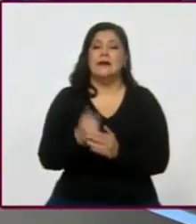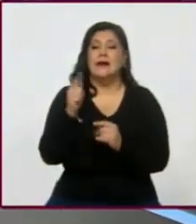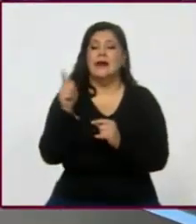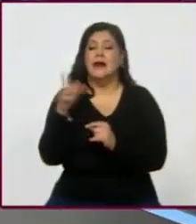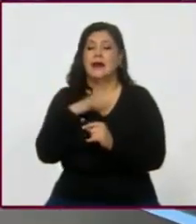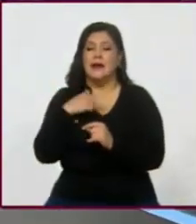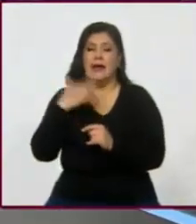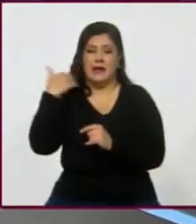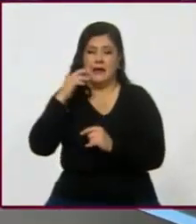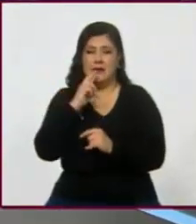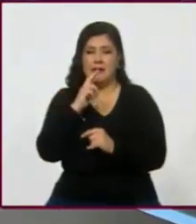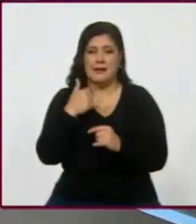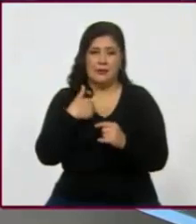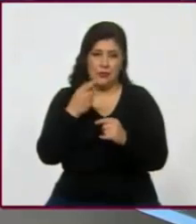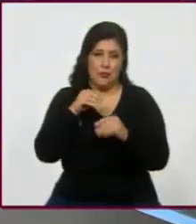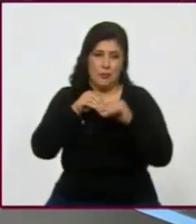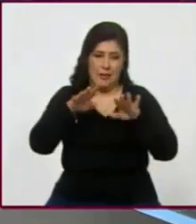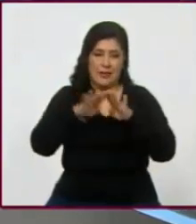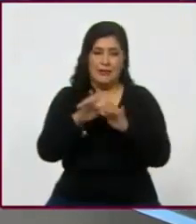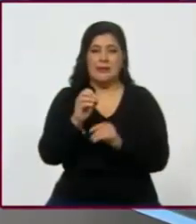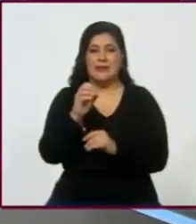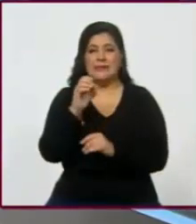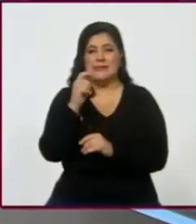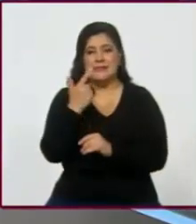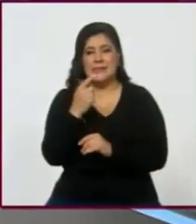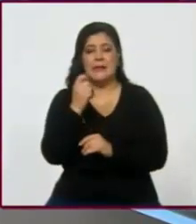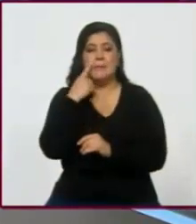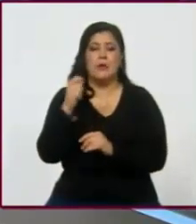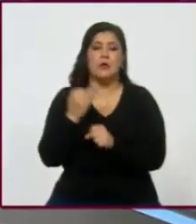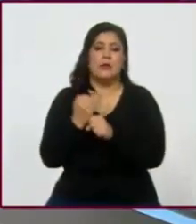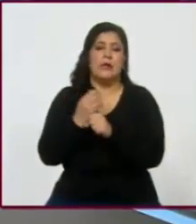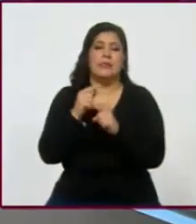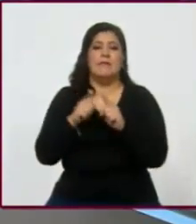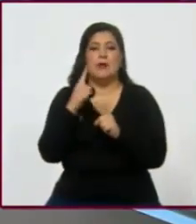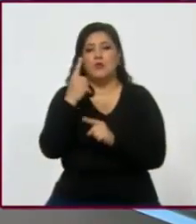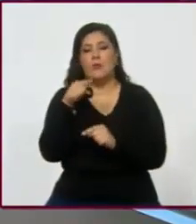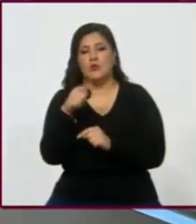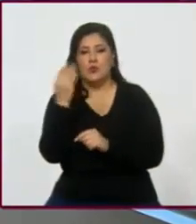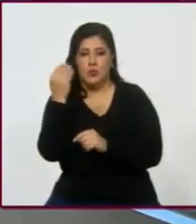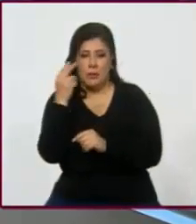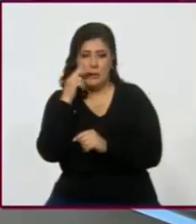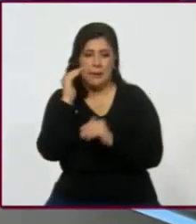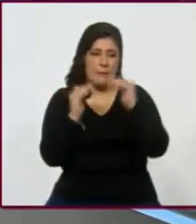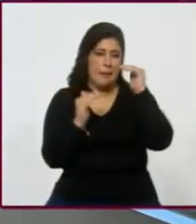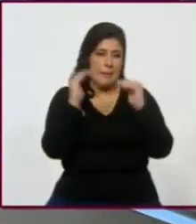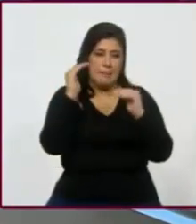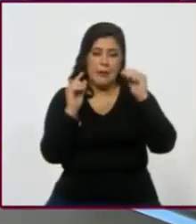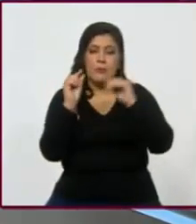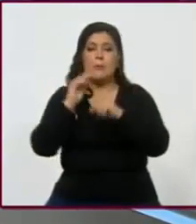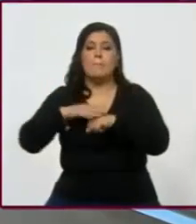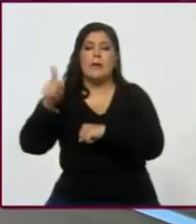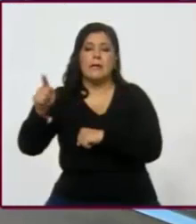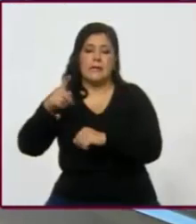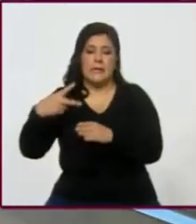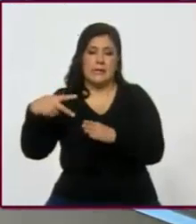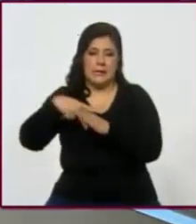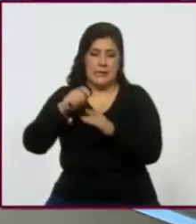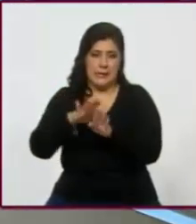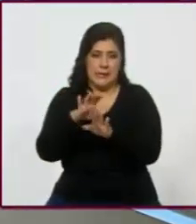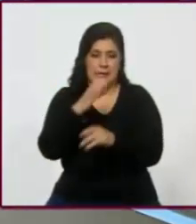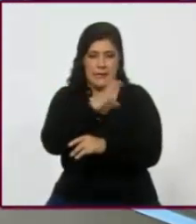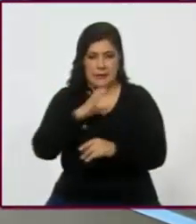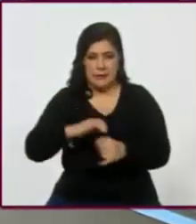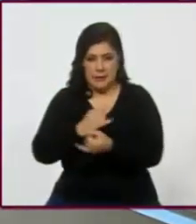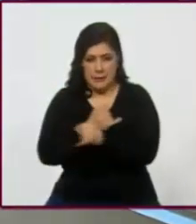reportamos 7, y entonces la diferencia es 1.9. O sea, las mayores sobreestimaciones estuvieron en el Independiente y